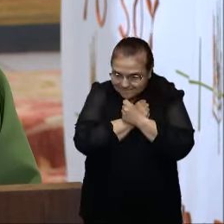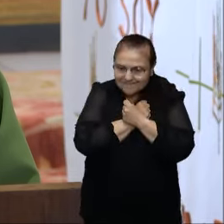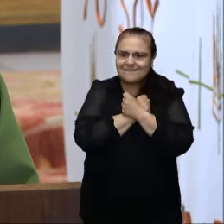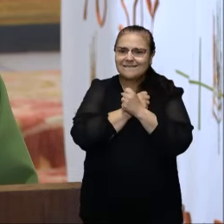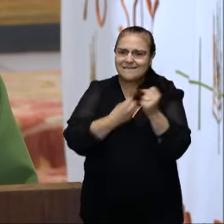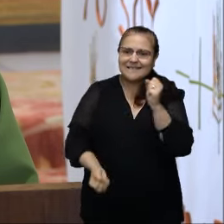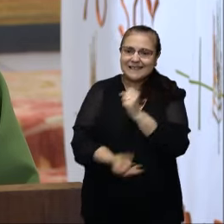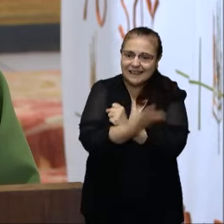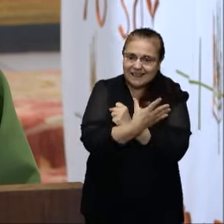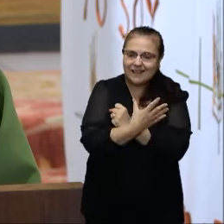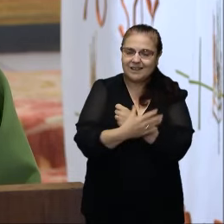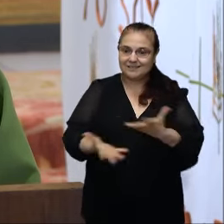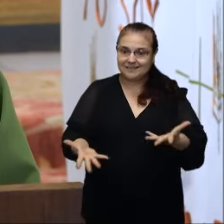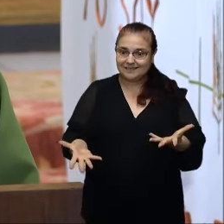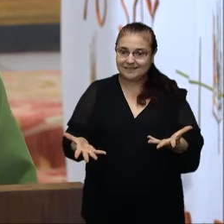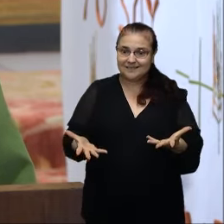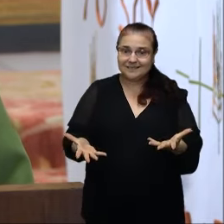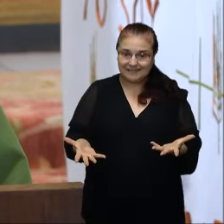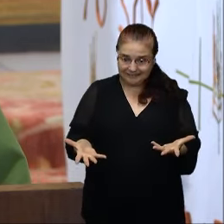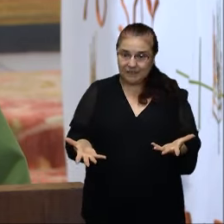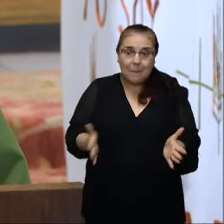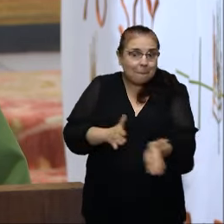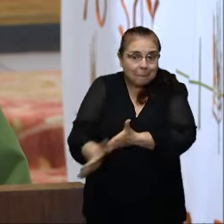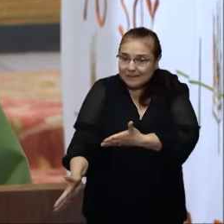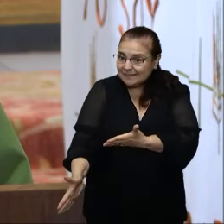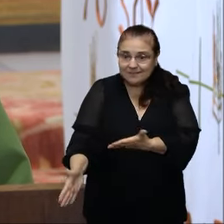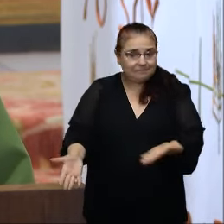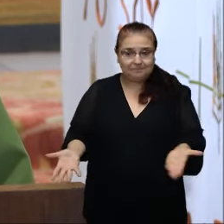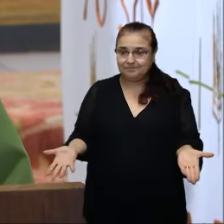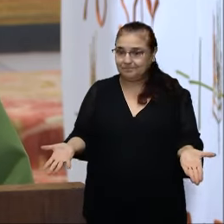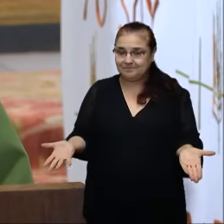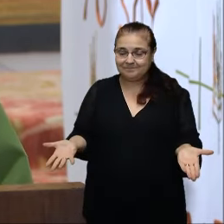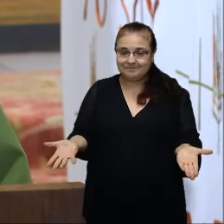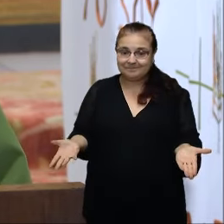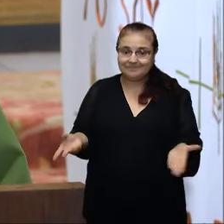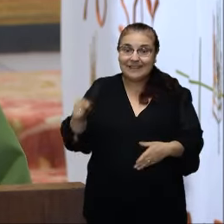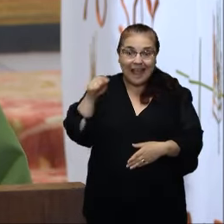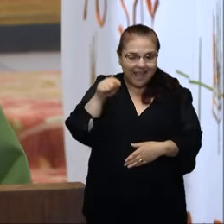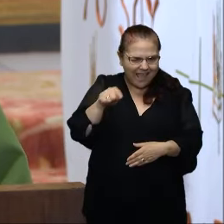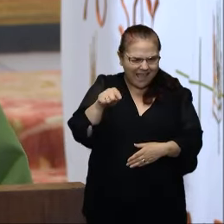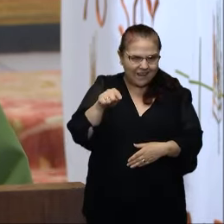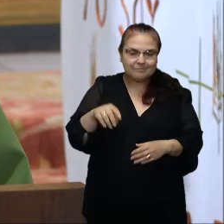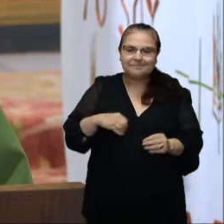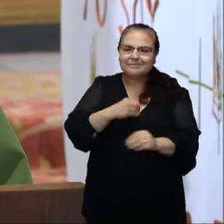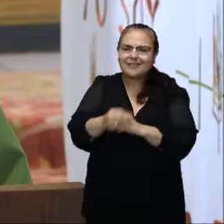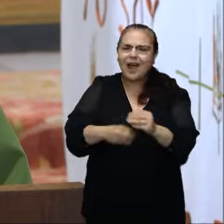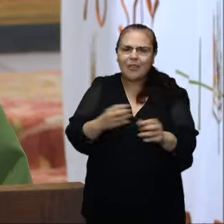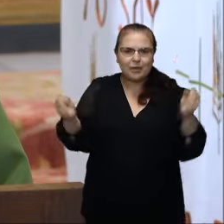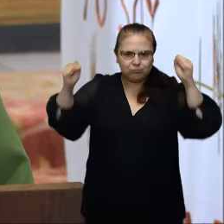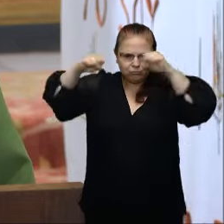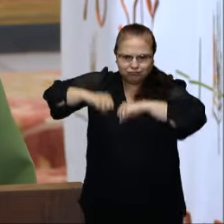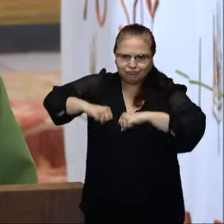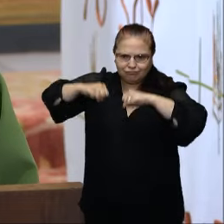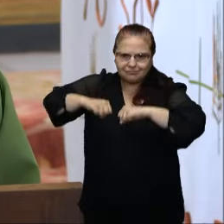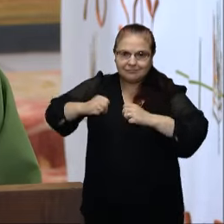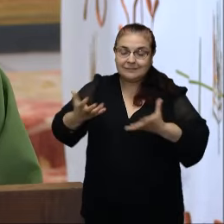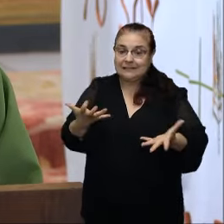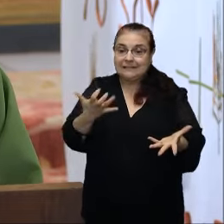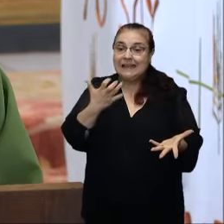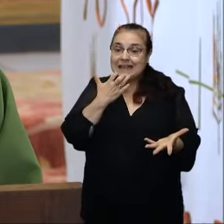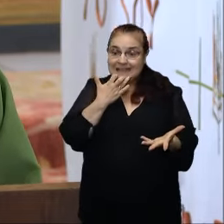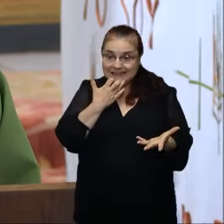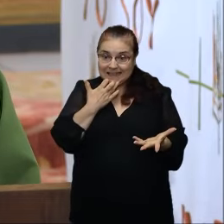amor, nos ama y nos amará por siempre. Y es Él el que hace la alianza. Si tú tienes